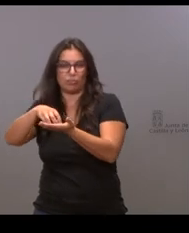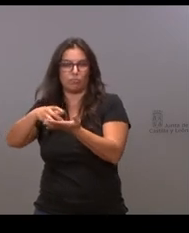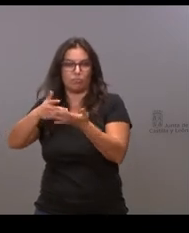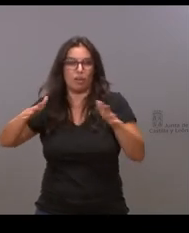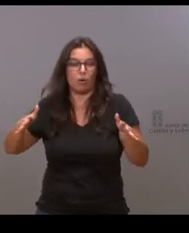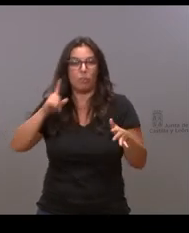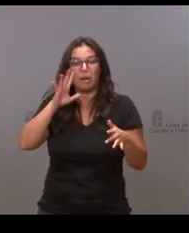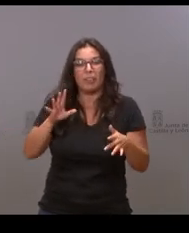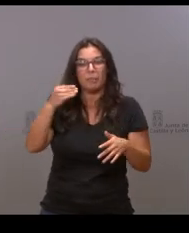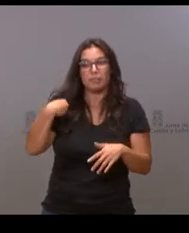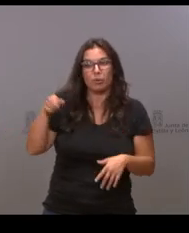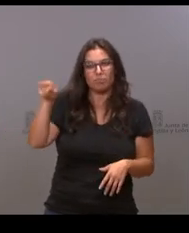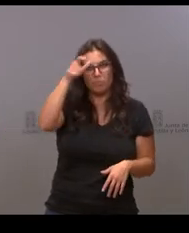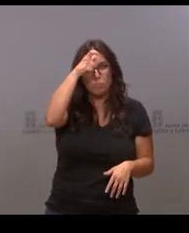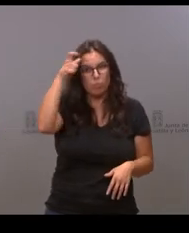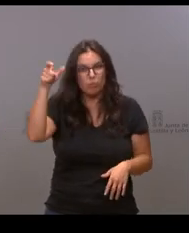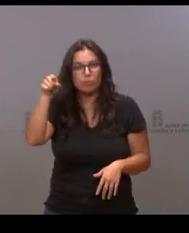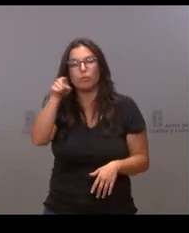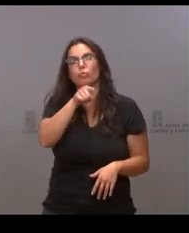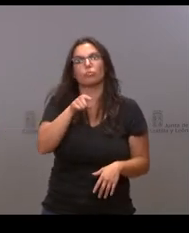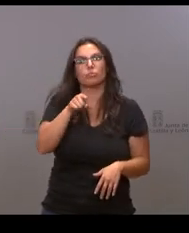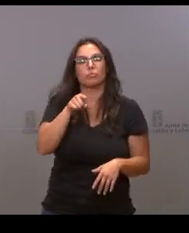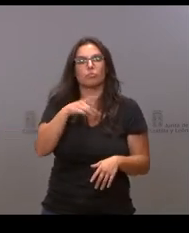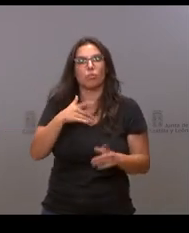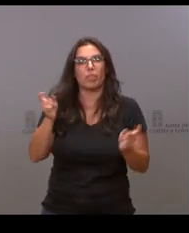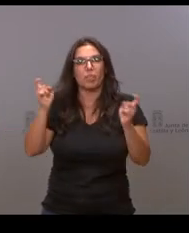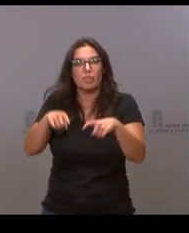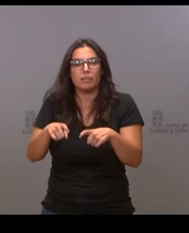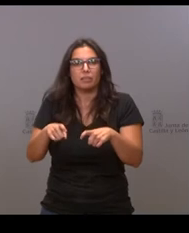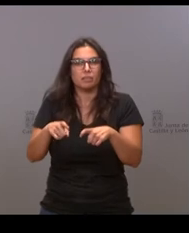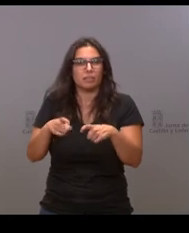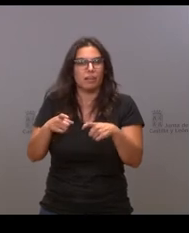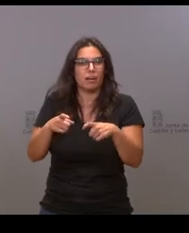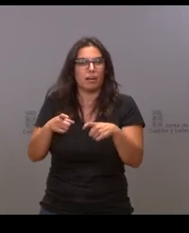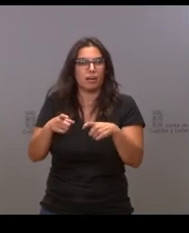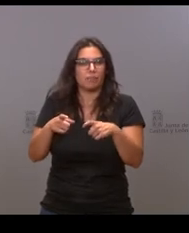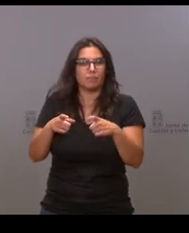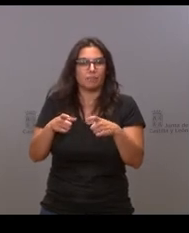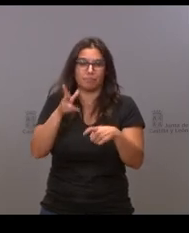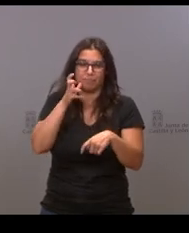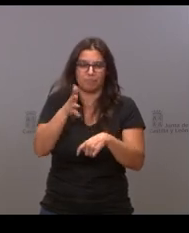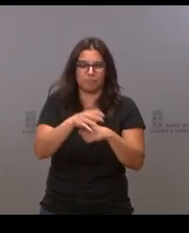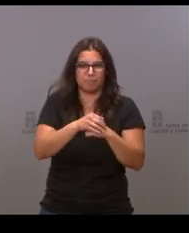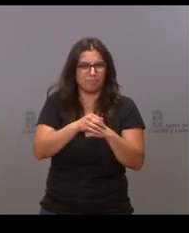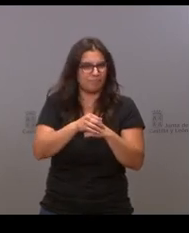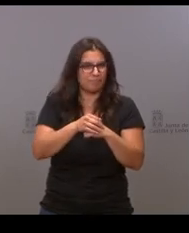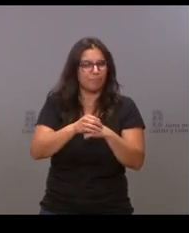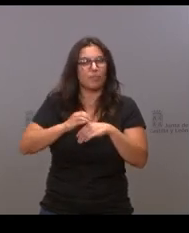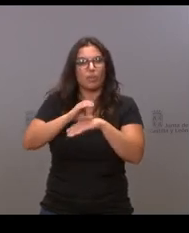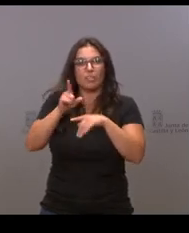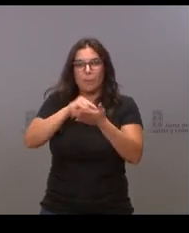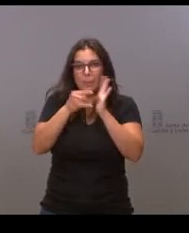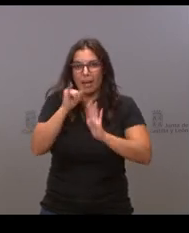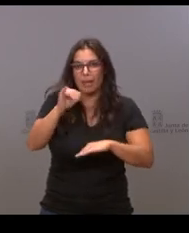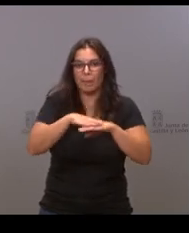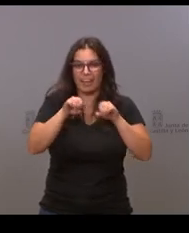parece estar o poder llegar a los centros de educación ya que en la consejera comentó si está desarrollando un plan para